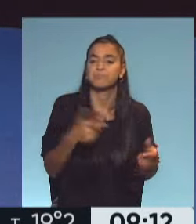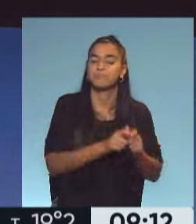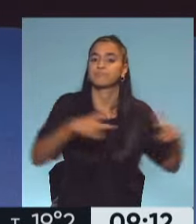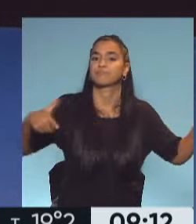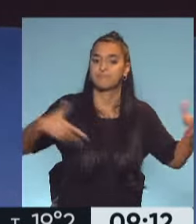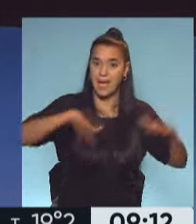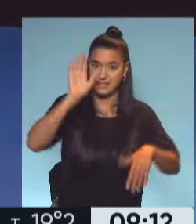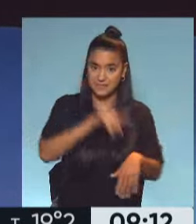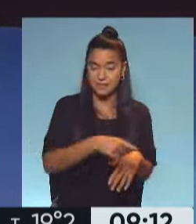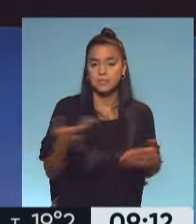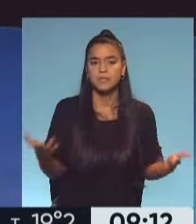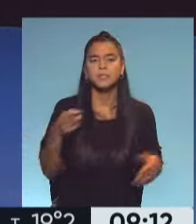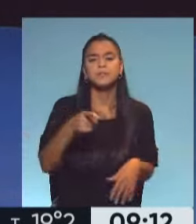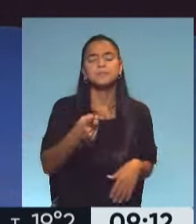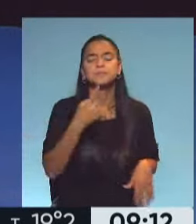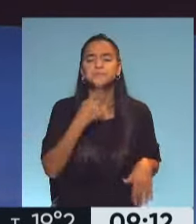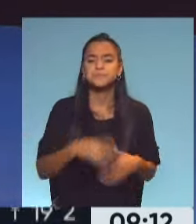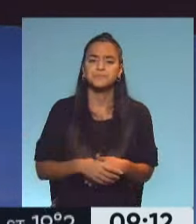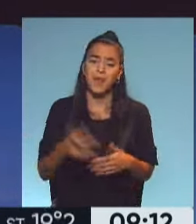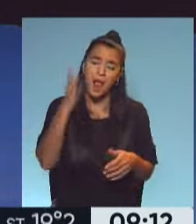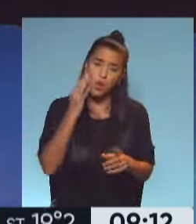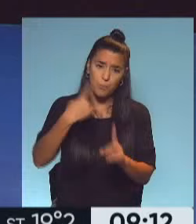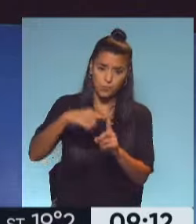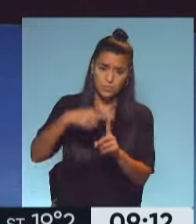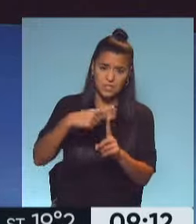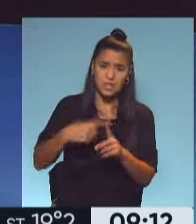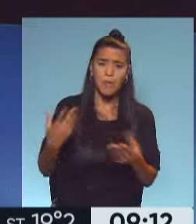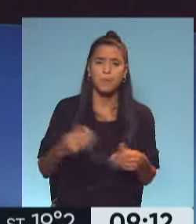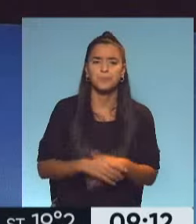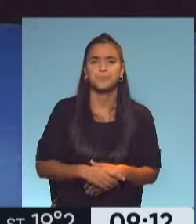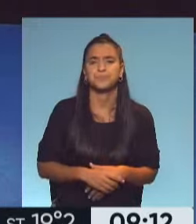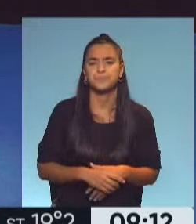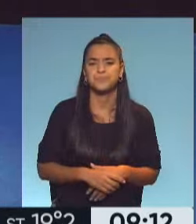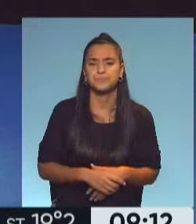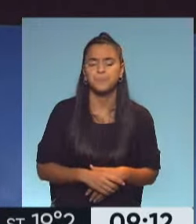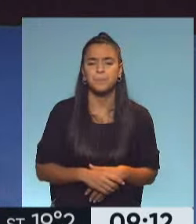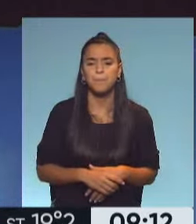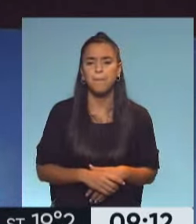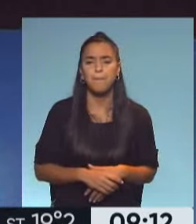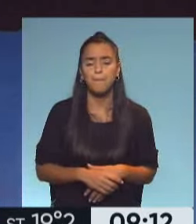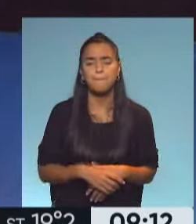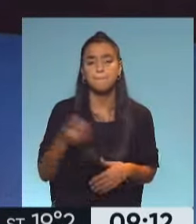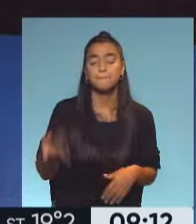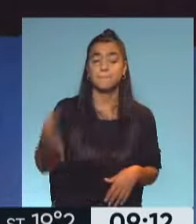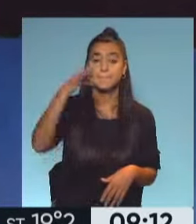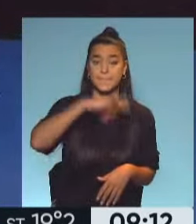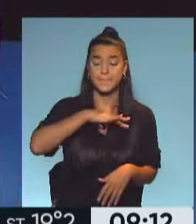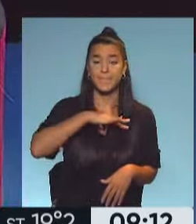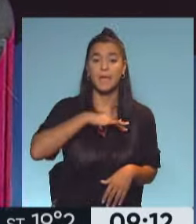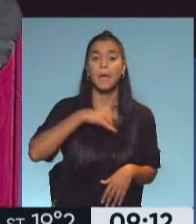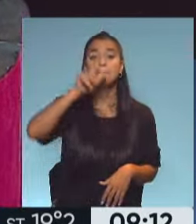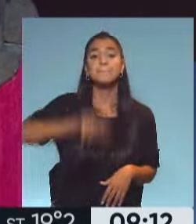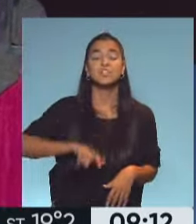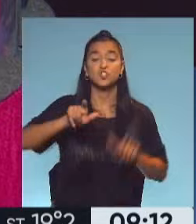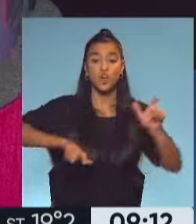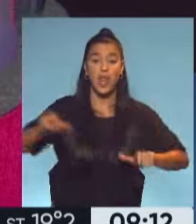Esto tiene un costado positivo, en cierto modo, porque al infectarse a gente un poco